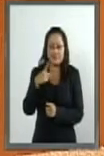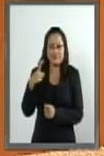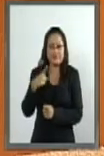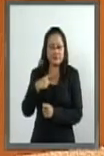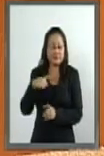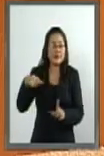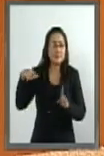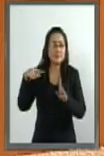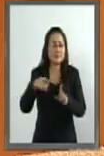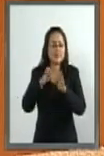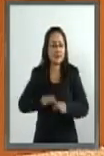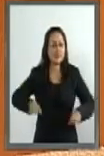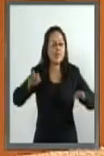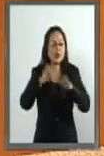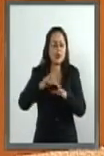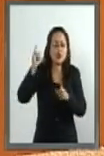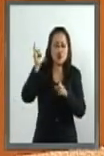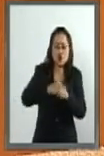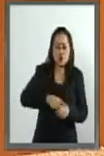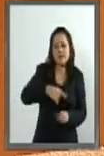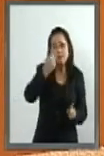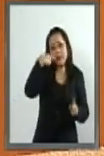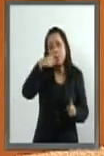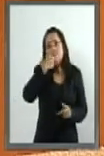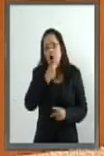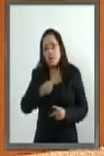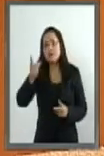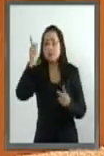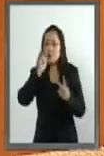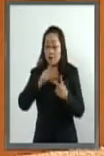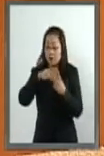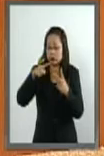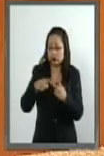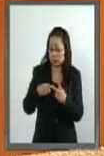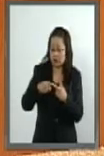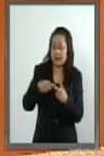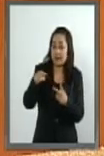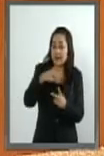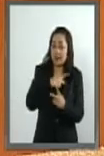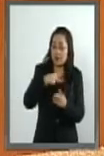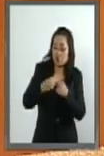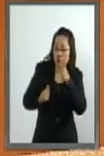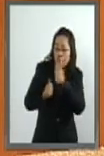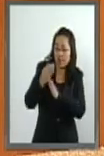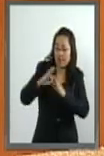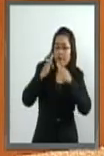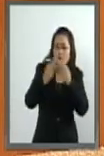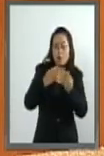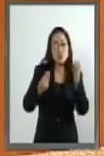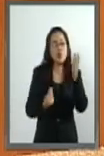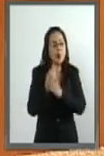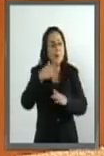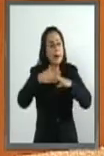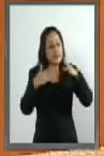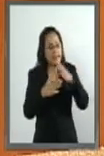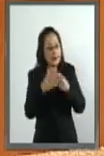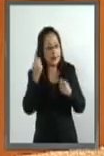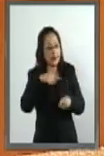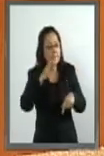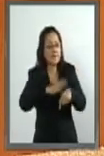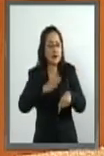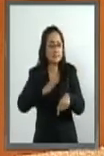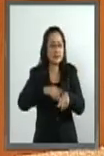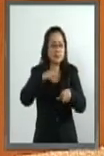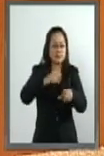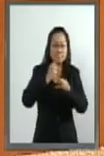los condones masculinos y femeninos, que incorporen nuevos diseños y materiales para aumentar el